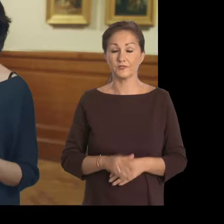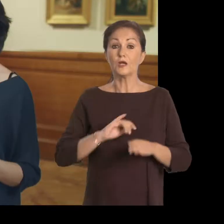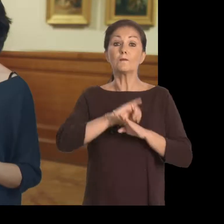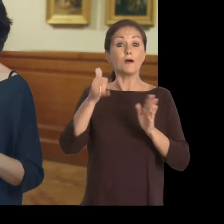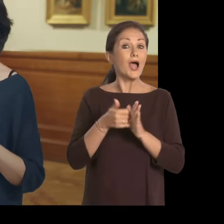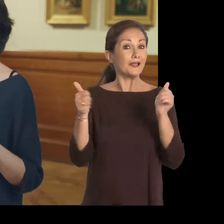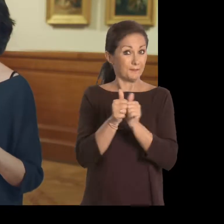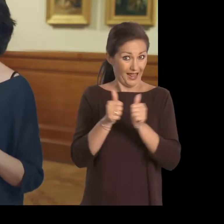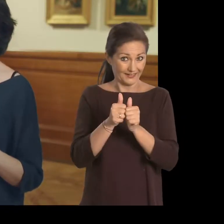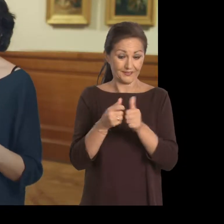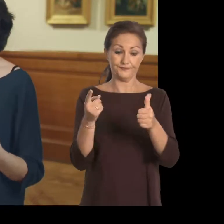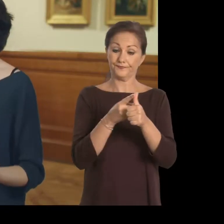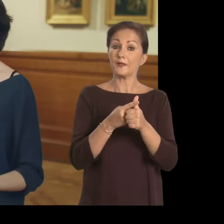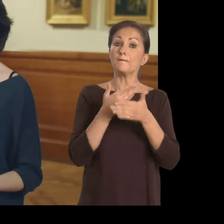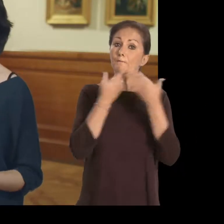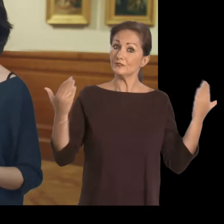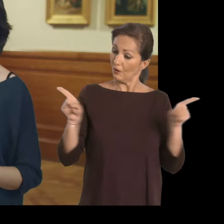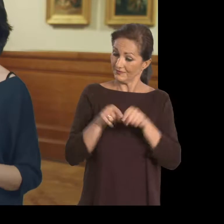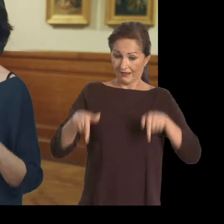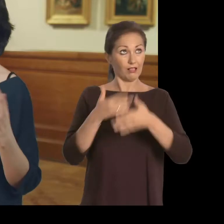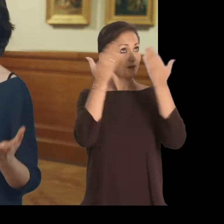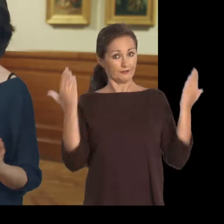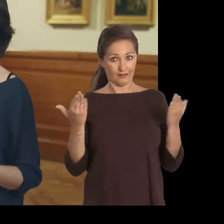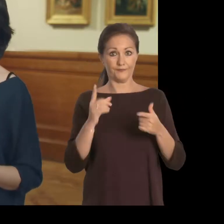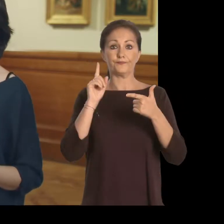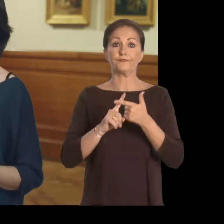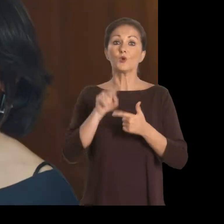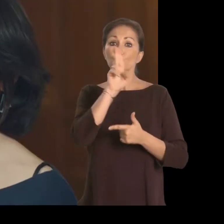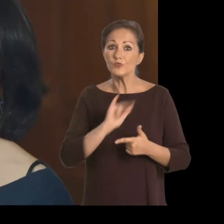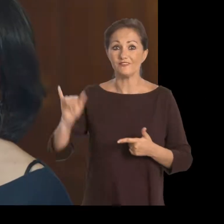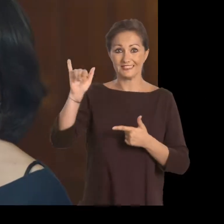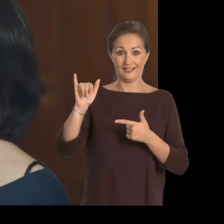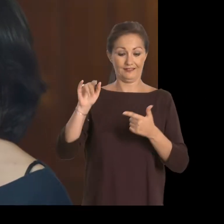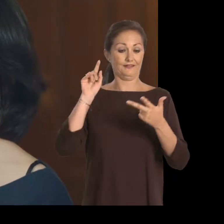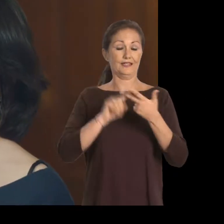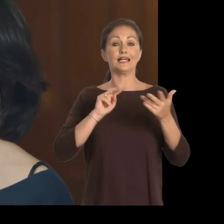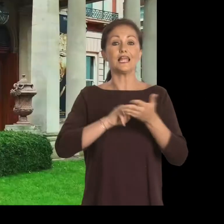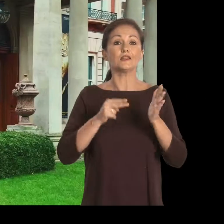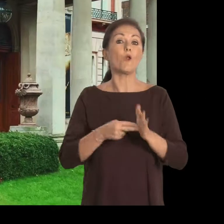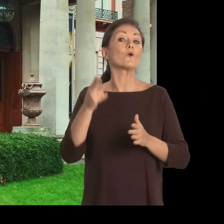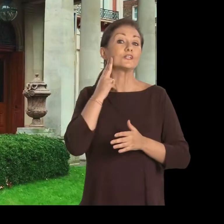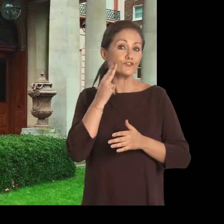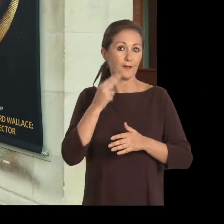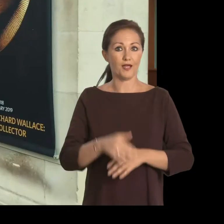Está formado por instituciones, por museos como en el que estamos, por universidades y también por empresas tecnológicas.